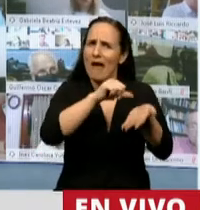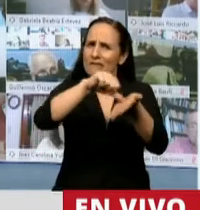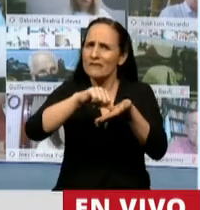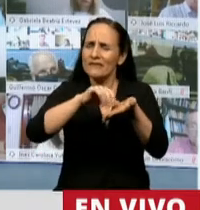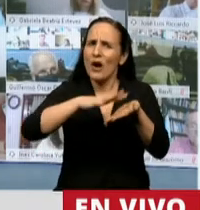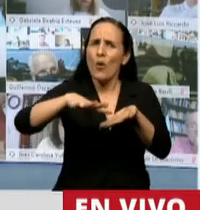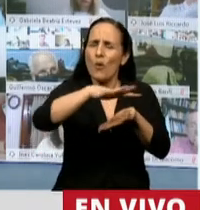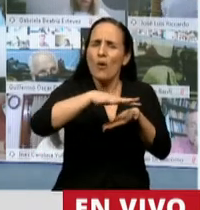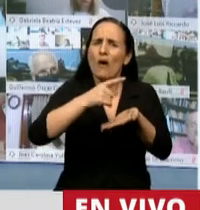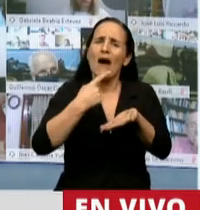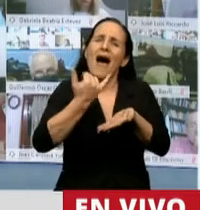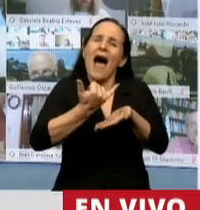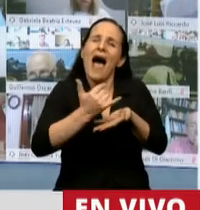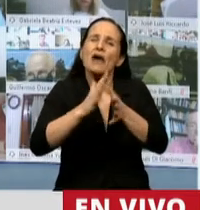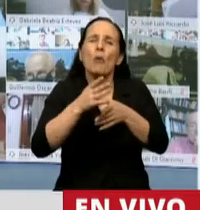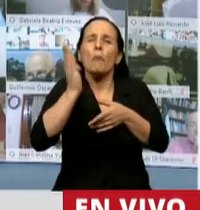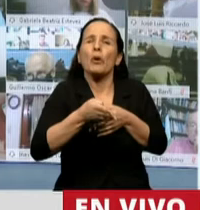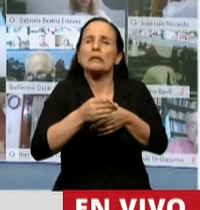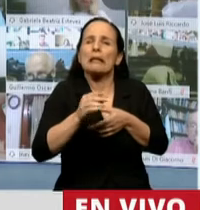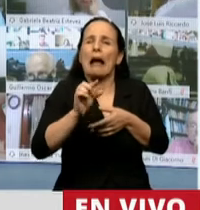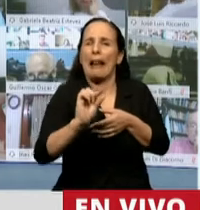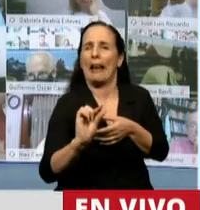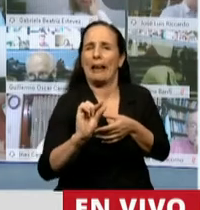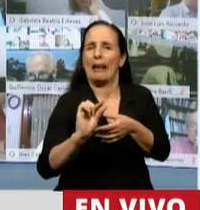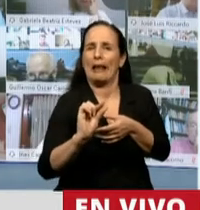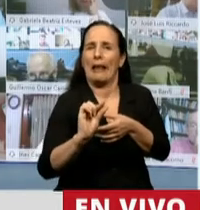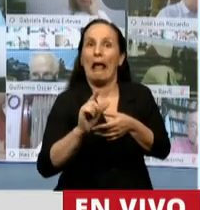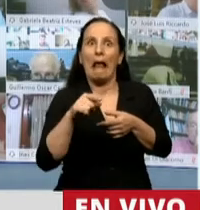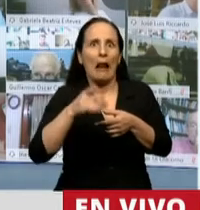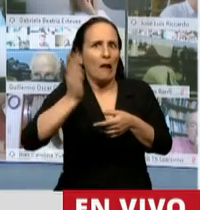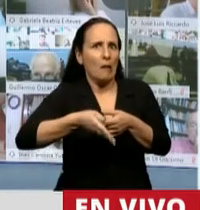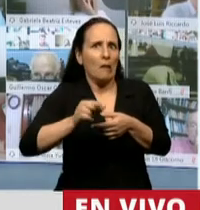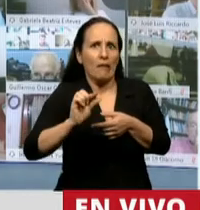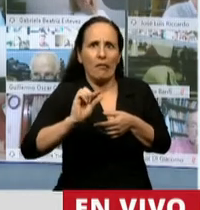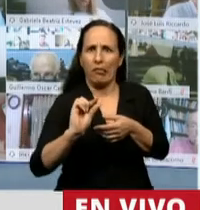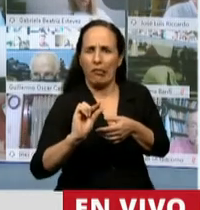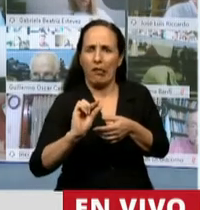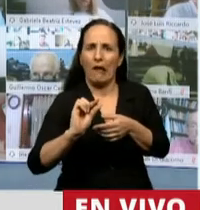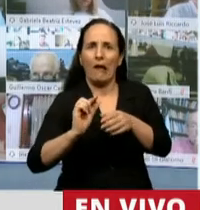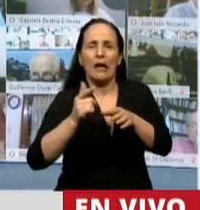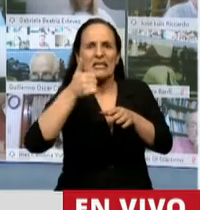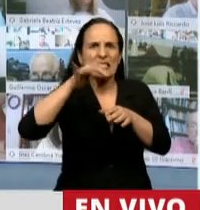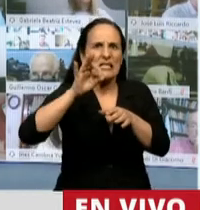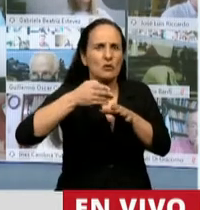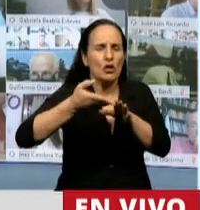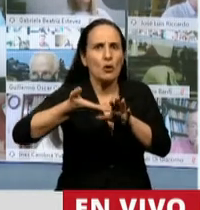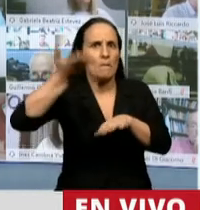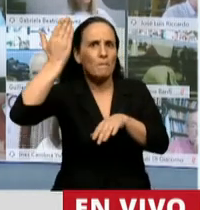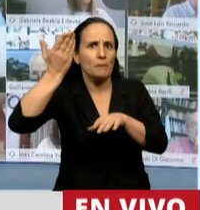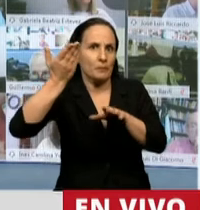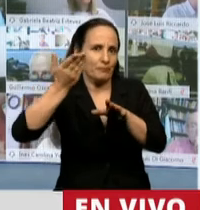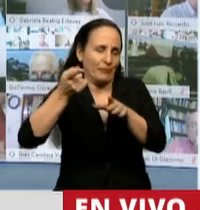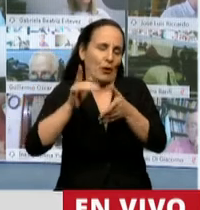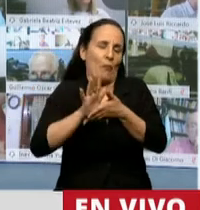que tienen alícuotas muy bajas y cuando esa alícuota supera el 60% más